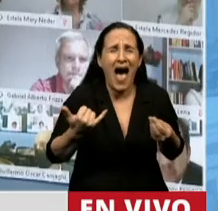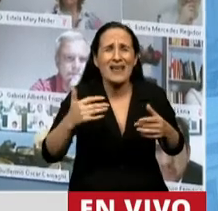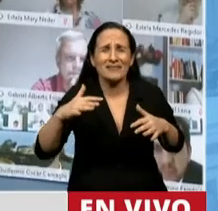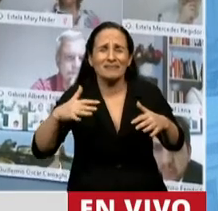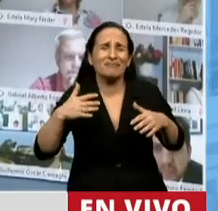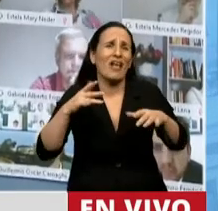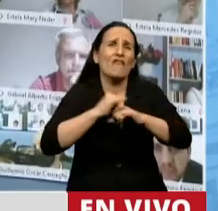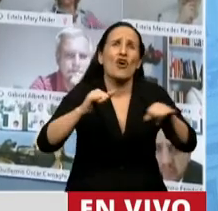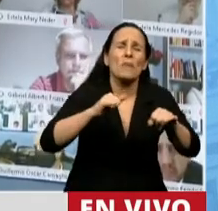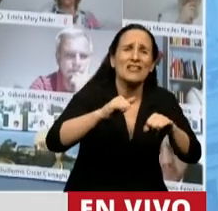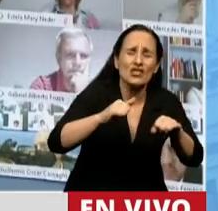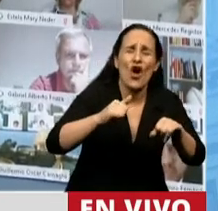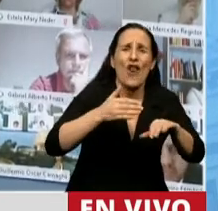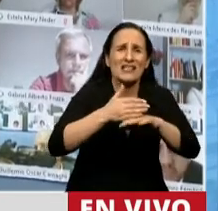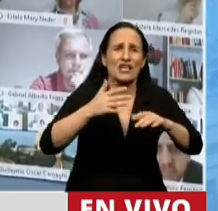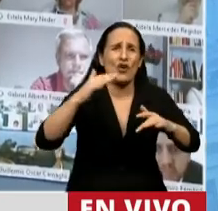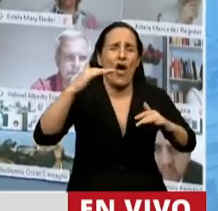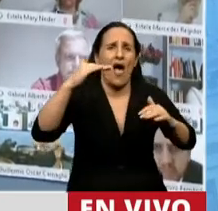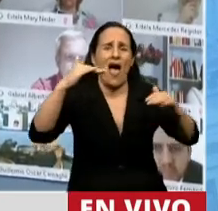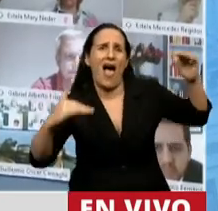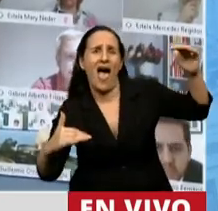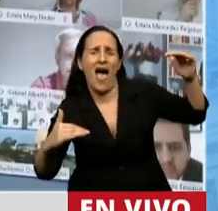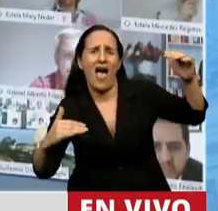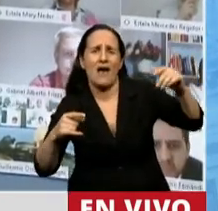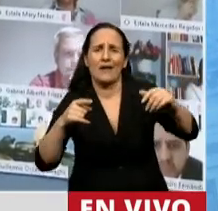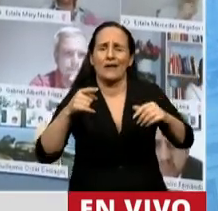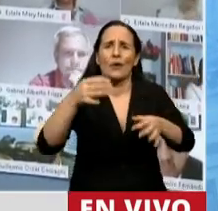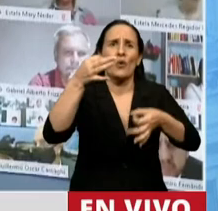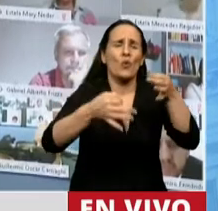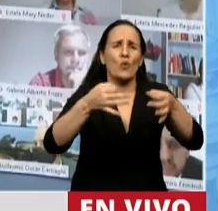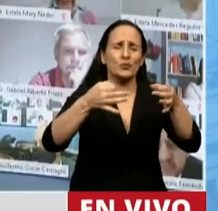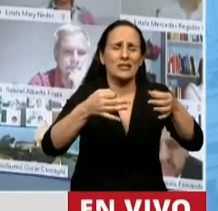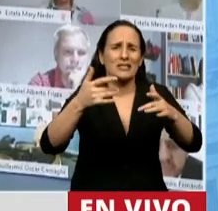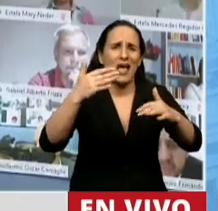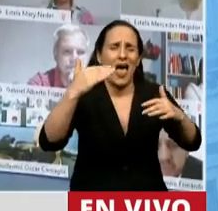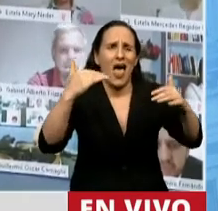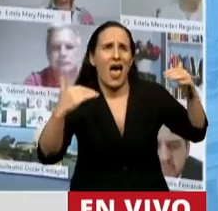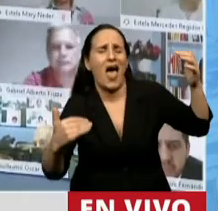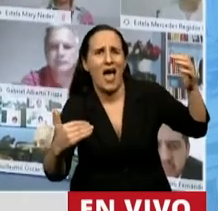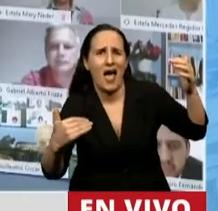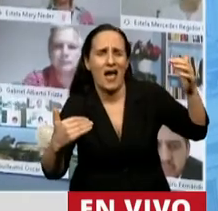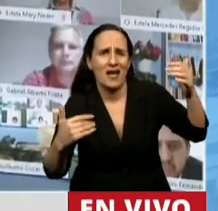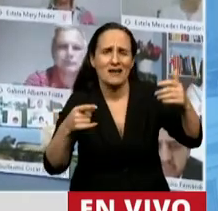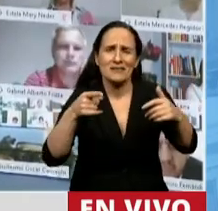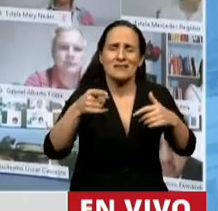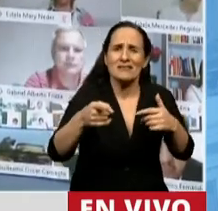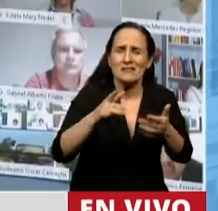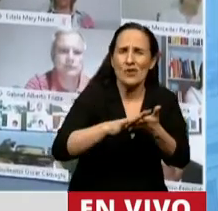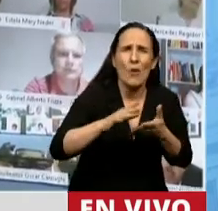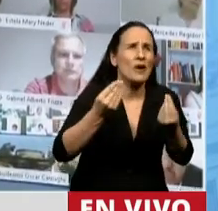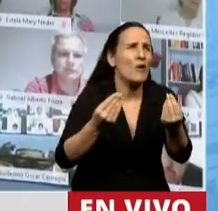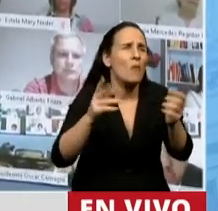al acceso a la información, a la justicia, a la participación pública ambiental, que hoy